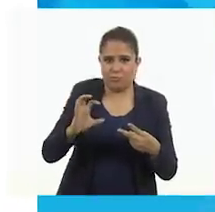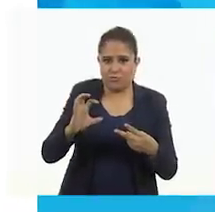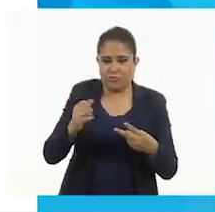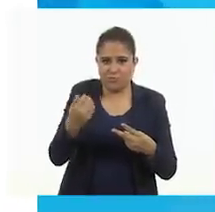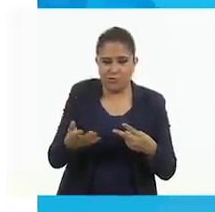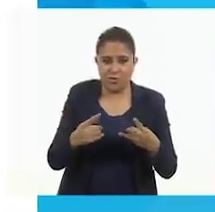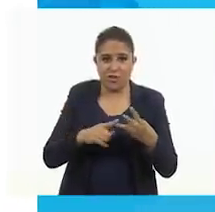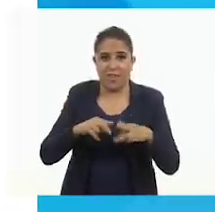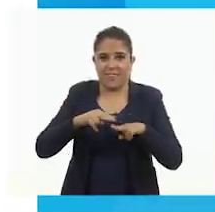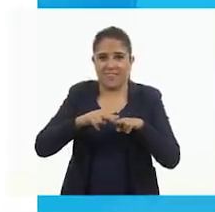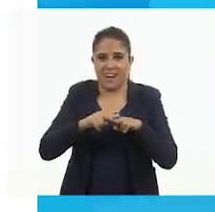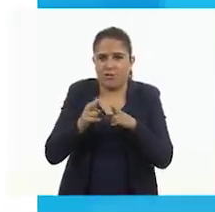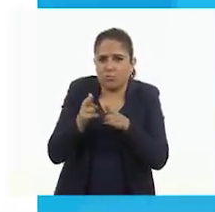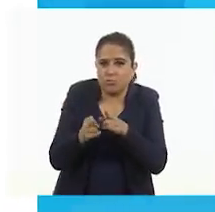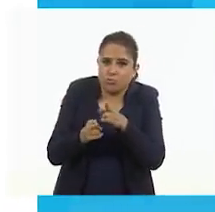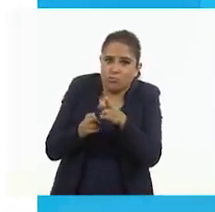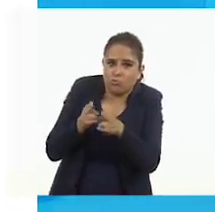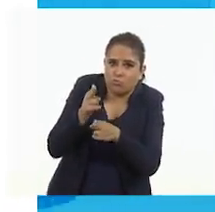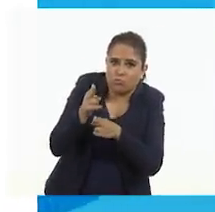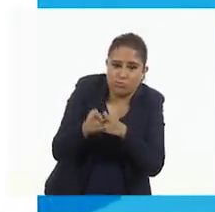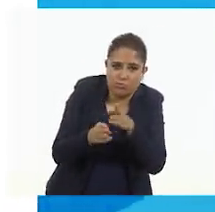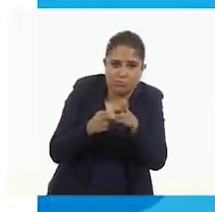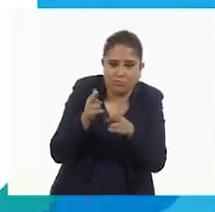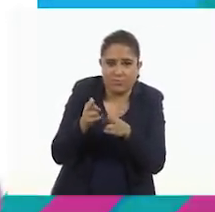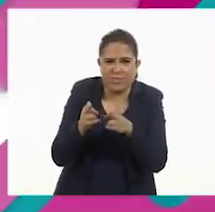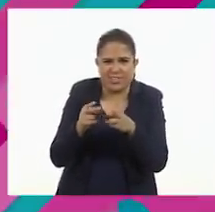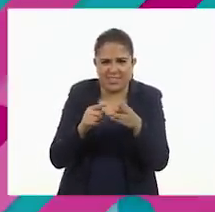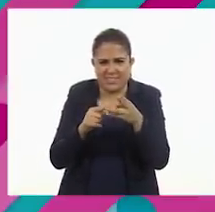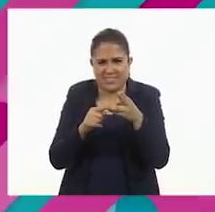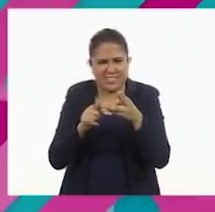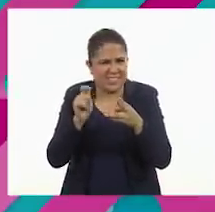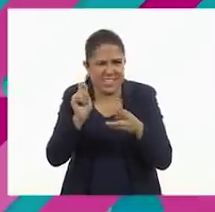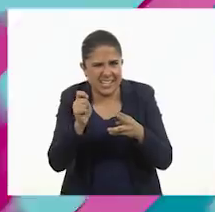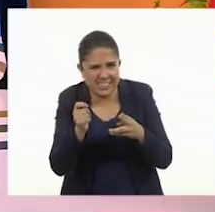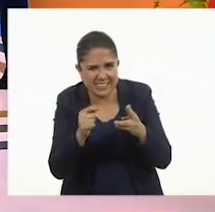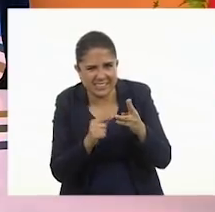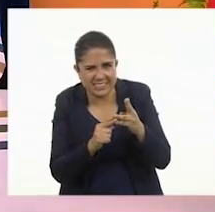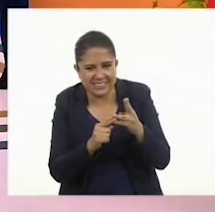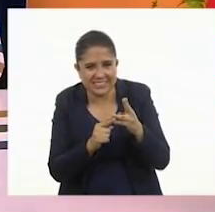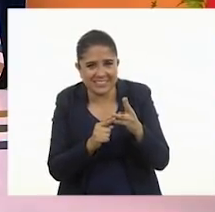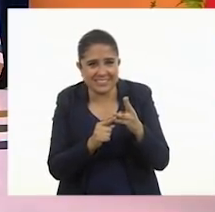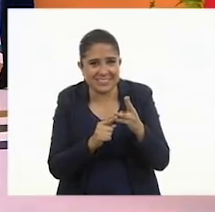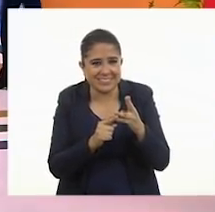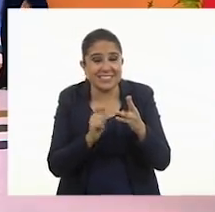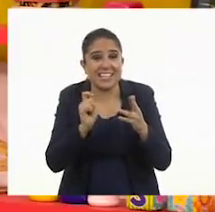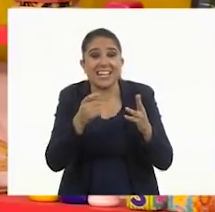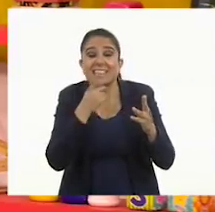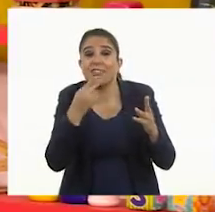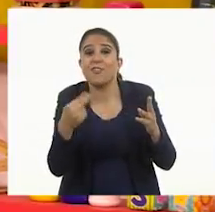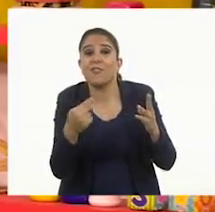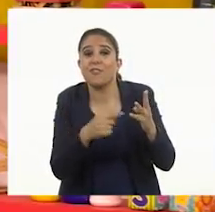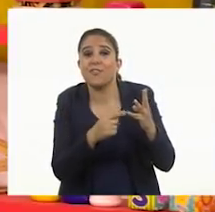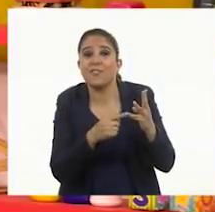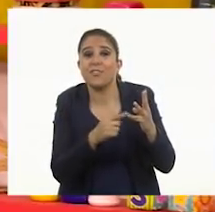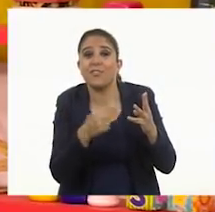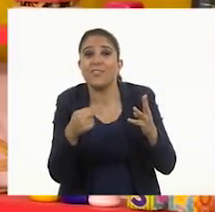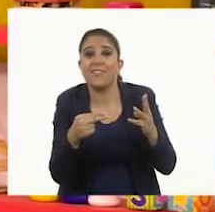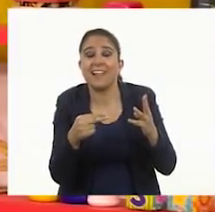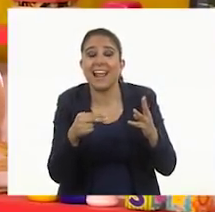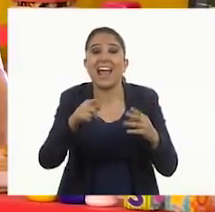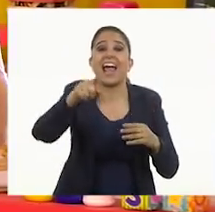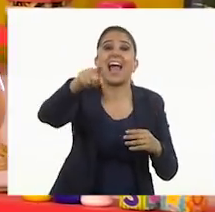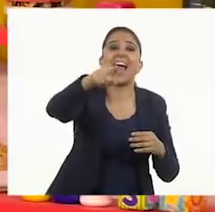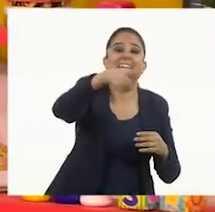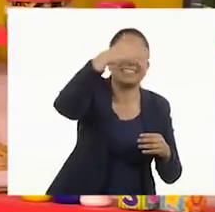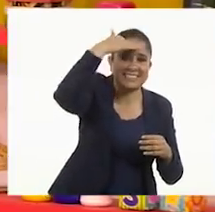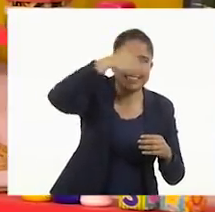trenecito. ¿Qué es esto? ¿Qué dicen? ¿Cómo se llama? ¡Ah! Por ahí hay